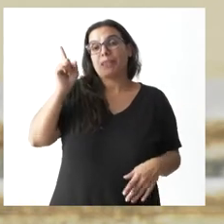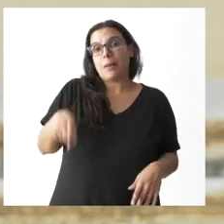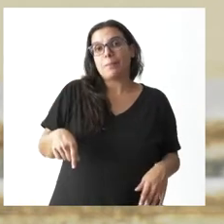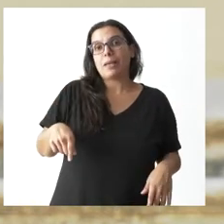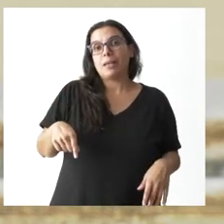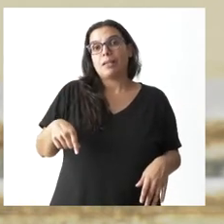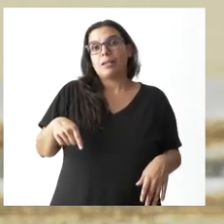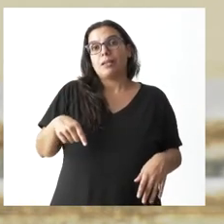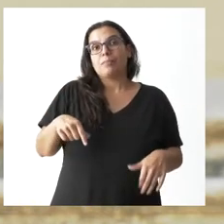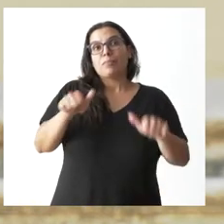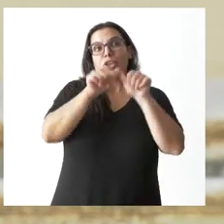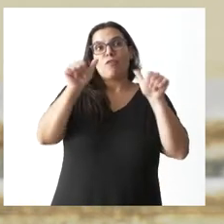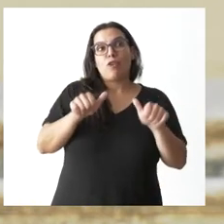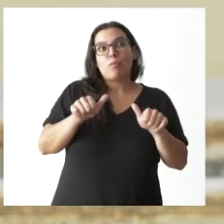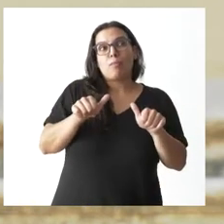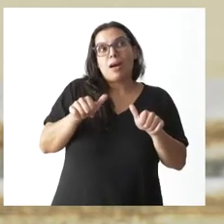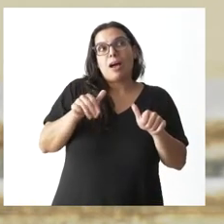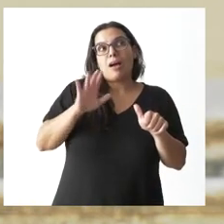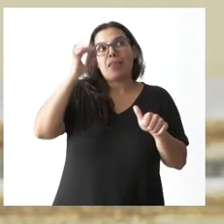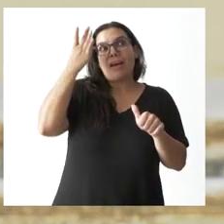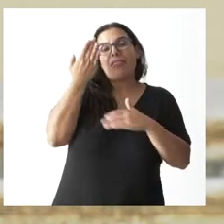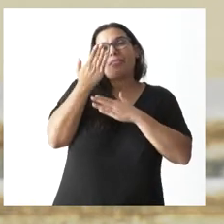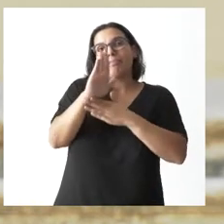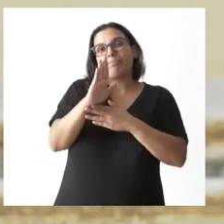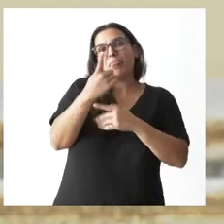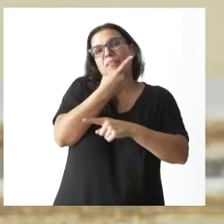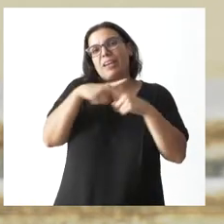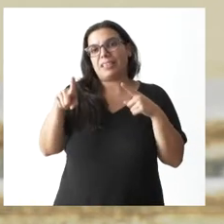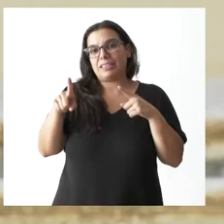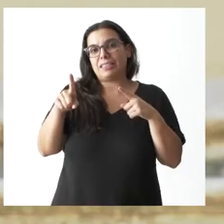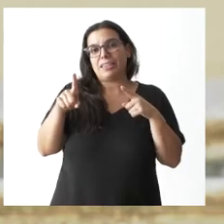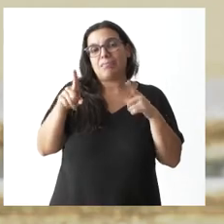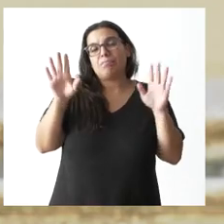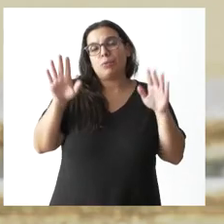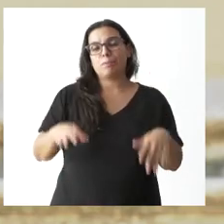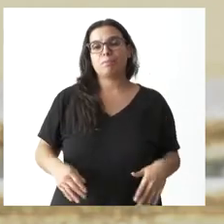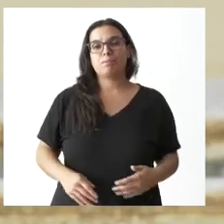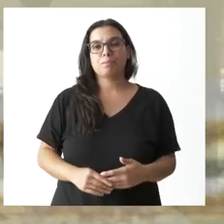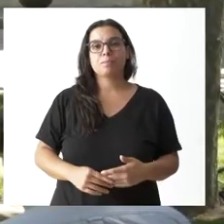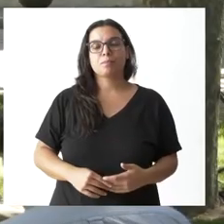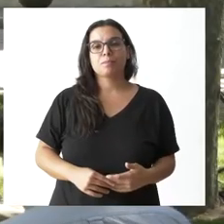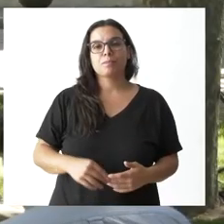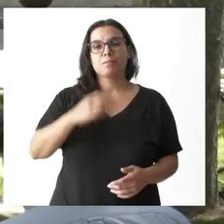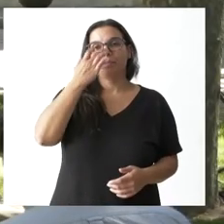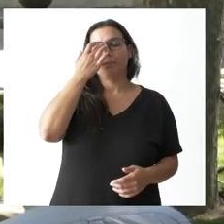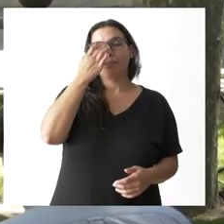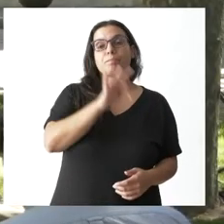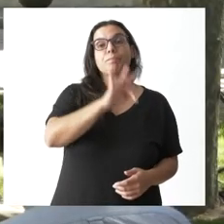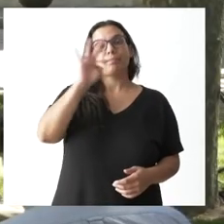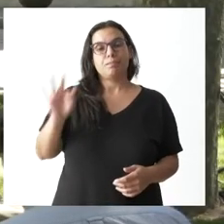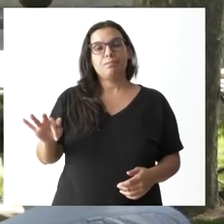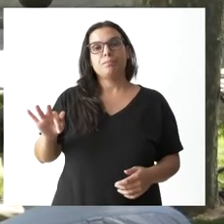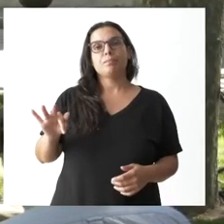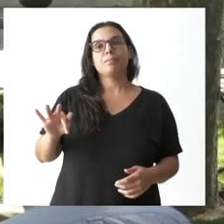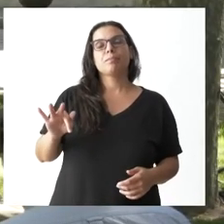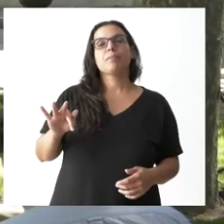planteado otra forma de actuar y de comportarme en este sentido pues damos paso ya a